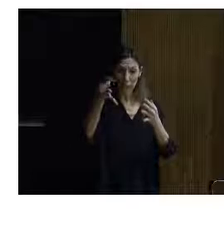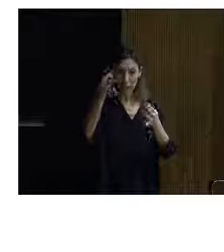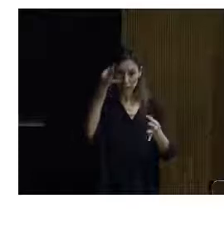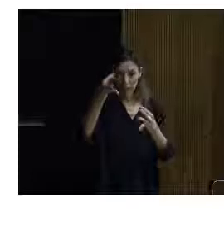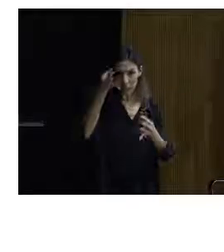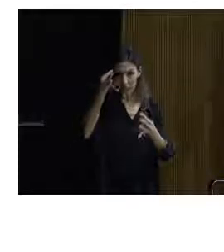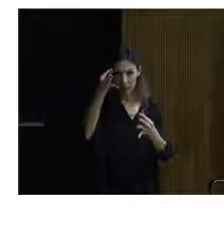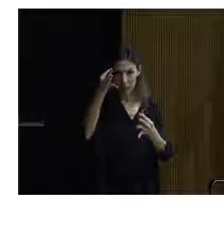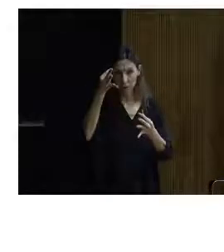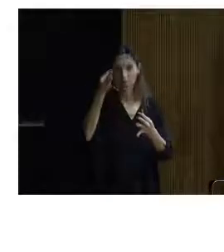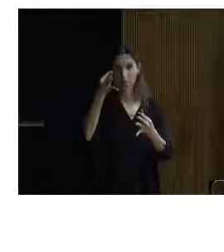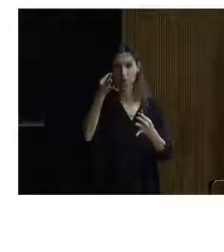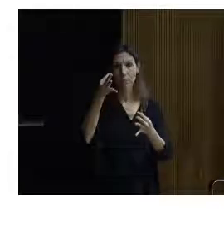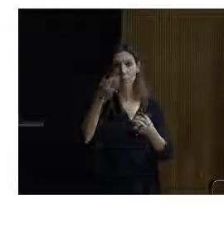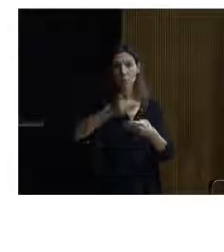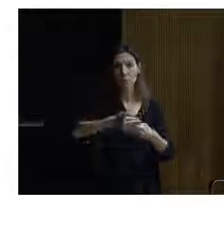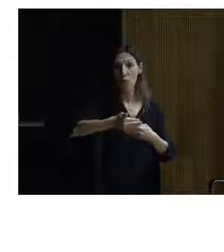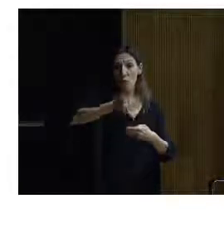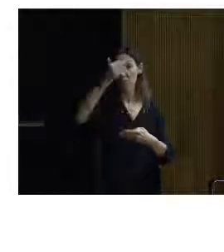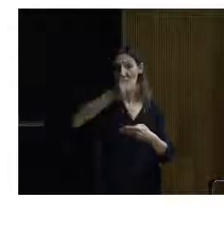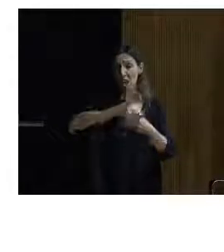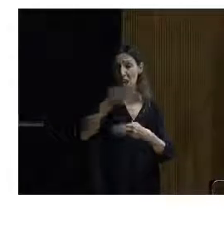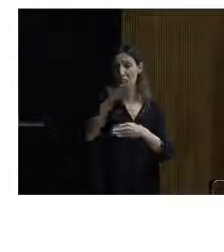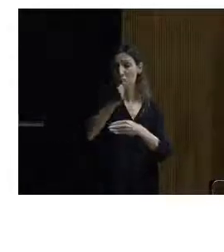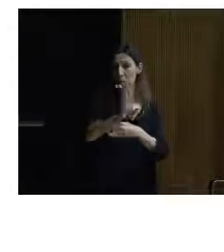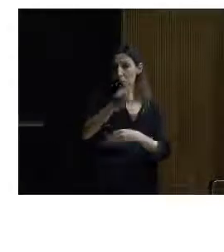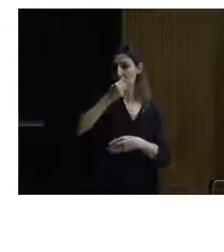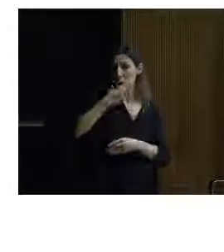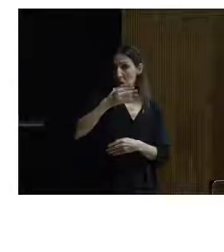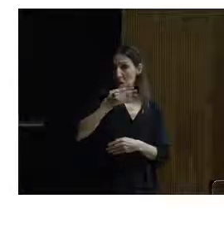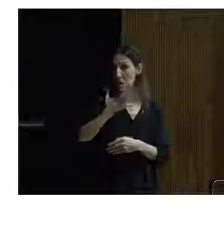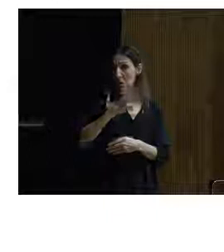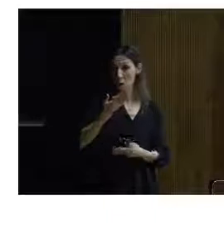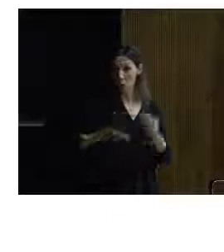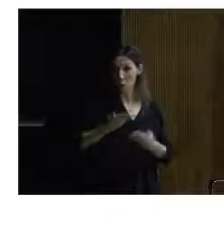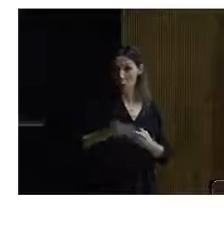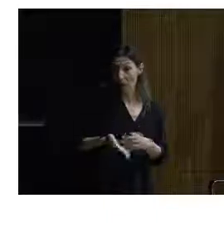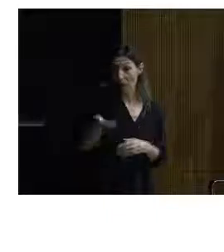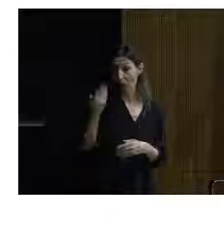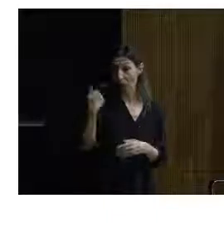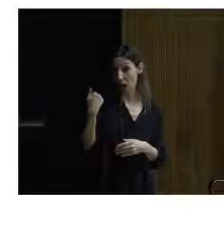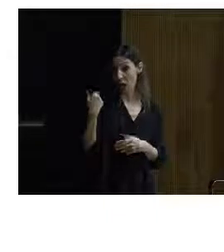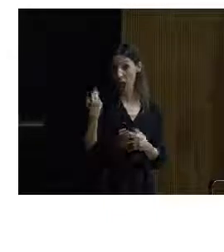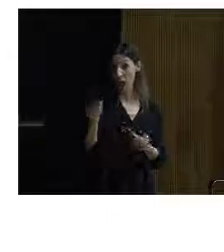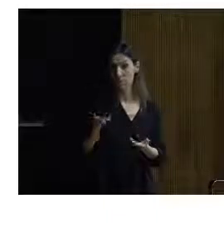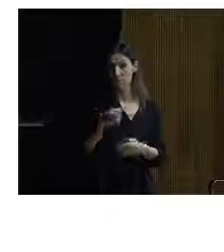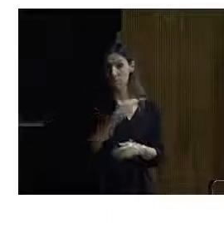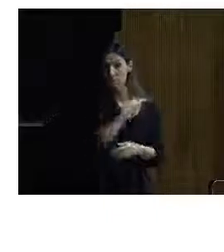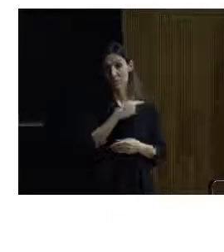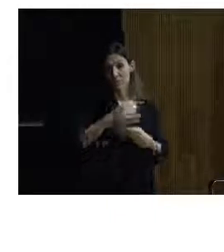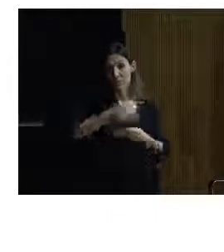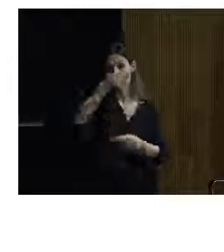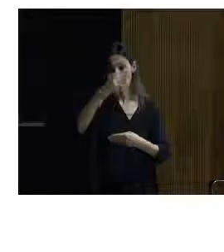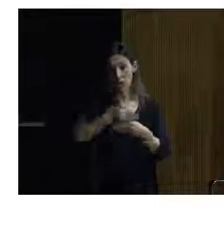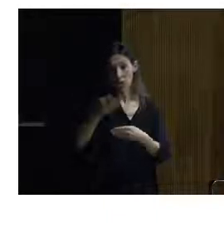dejar una fachada más presentable que como nos la encontramos. Esta es la fachada de colegiata de Toro. Pero en